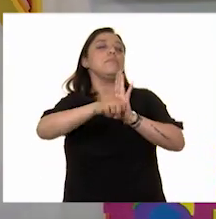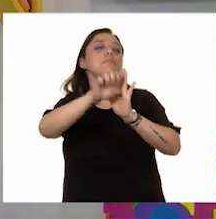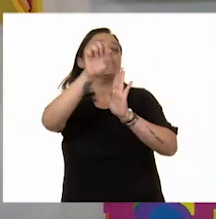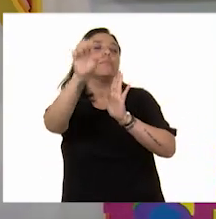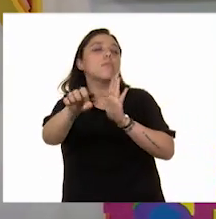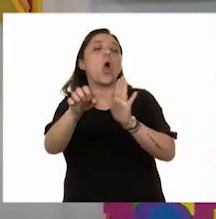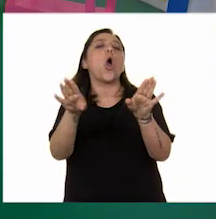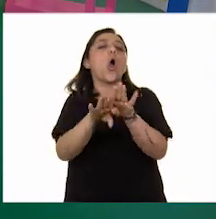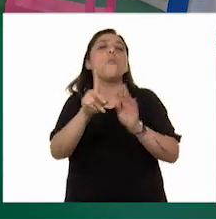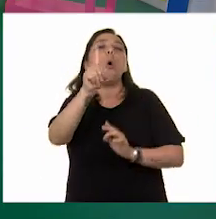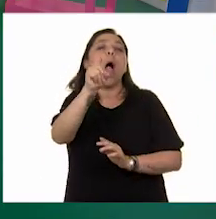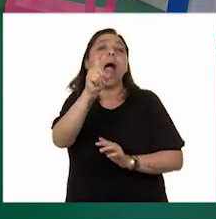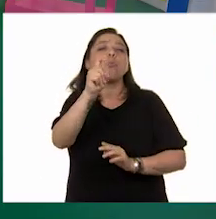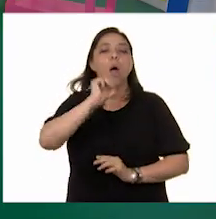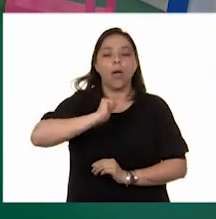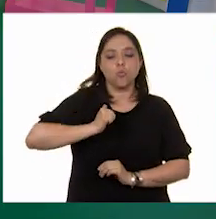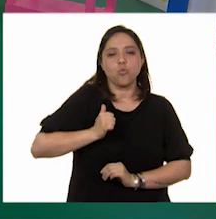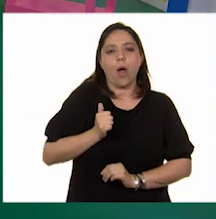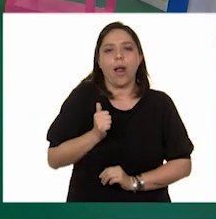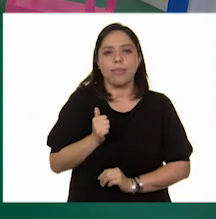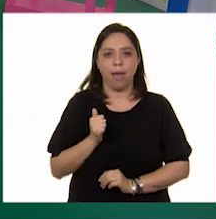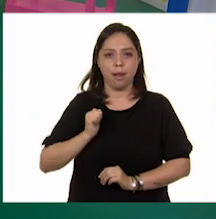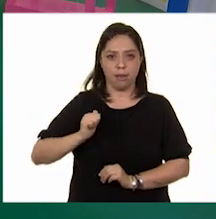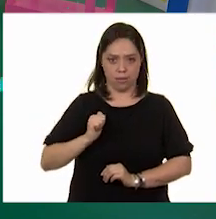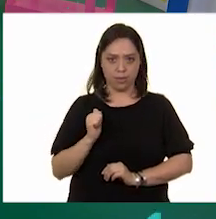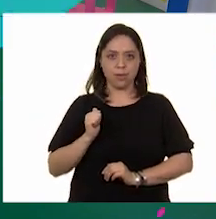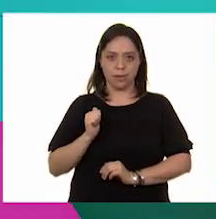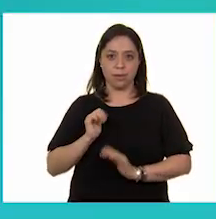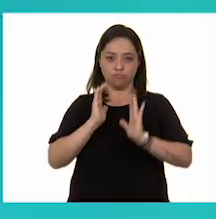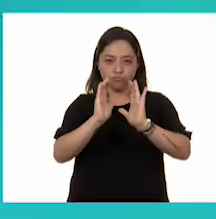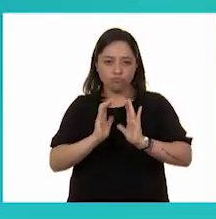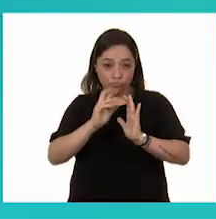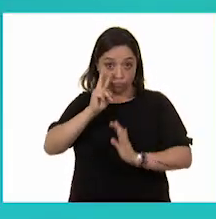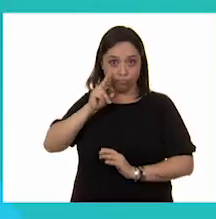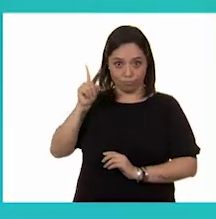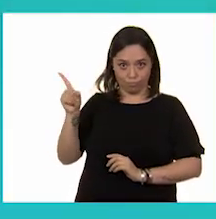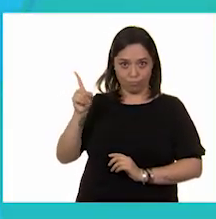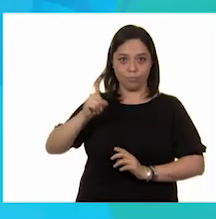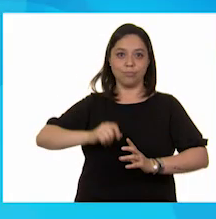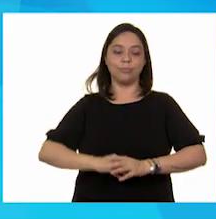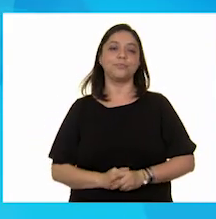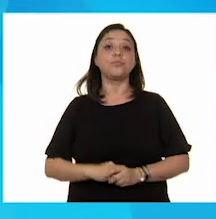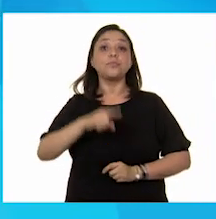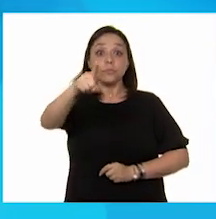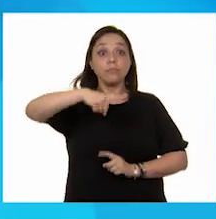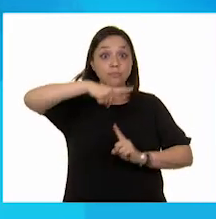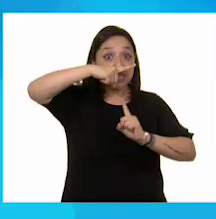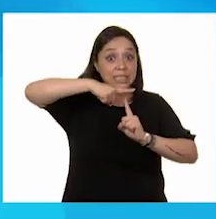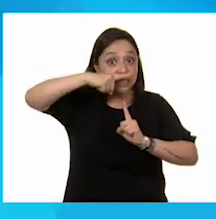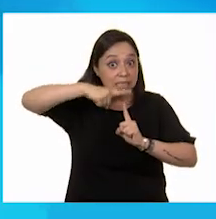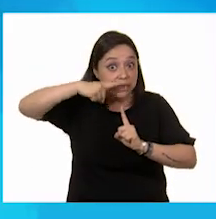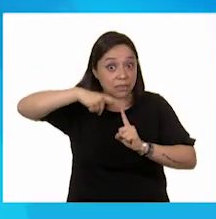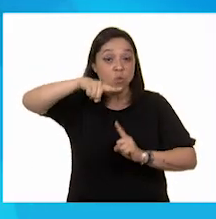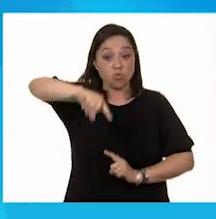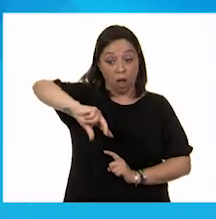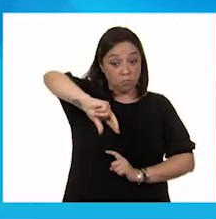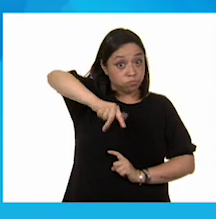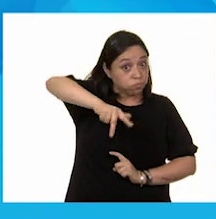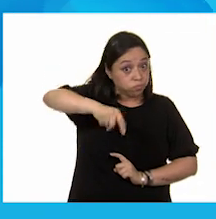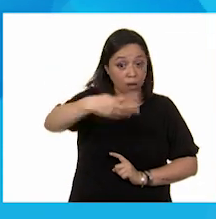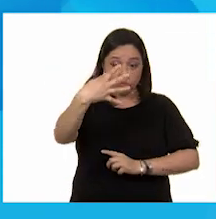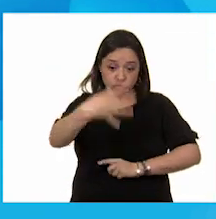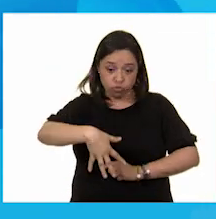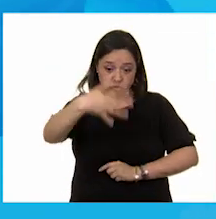¿Quieren verlo? ¡Sí! ¡Quiero conocer más! Vamos a ver el siguiente video, entonces. Mientras te sequillas los dientes, no dejes el agua correr.